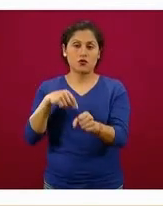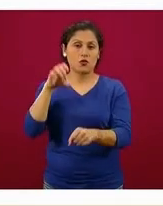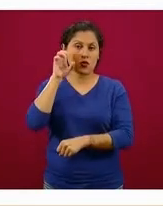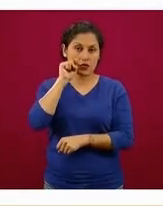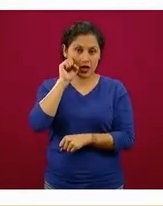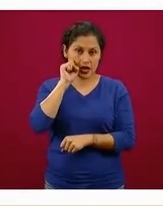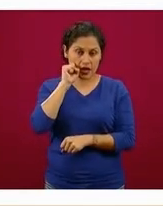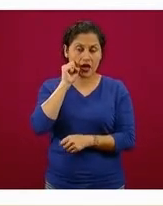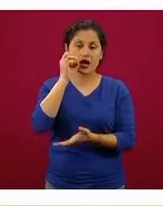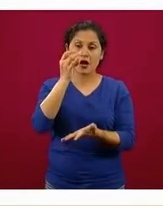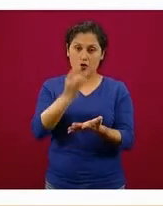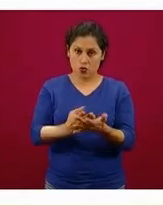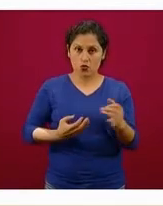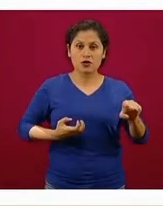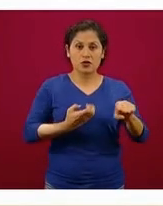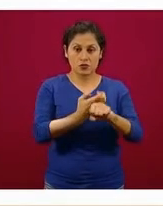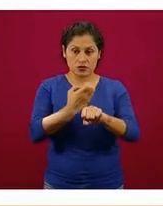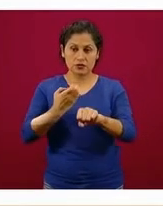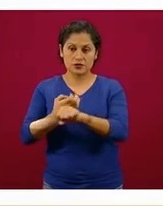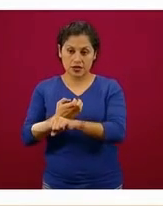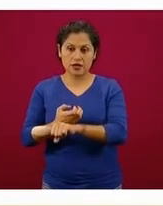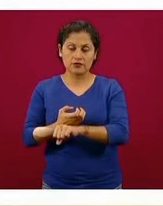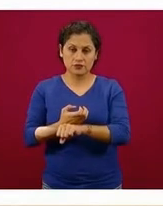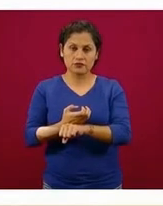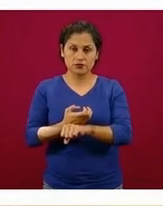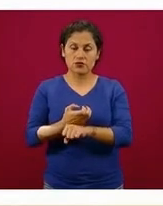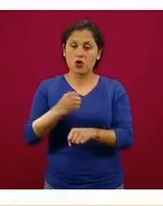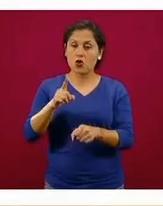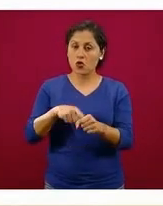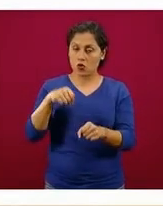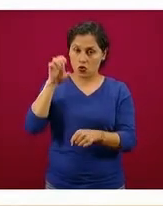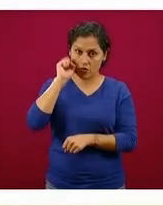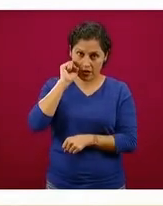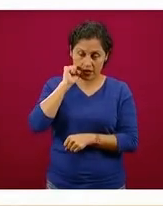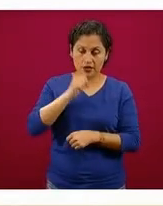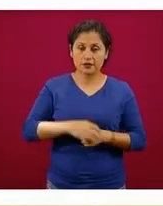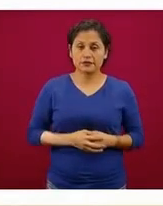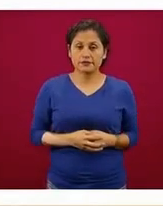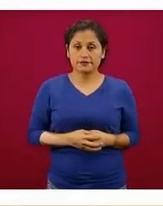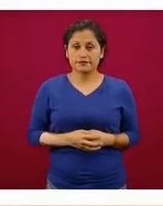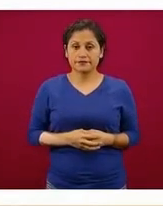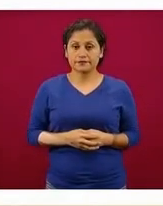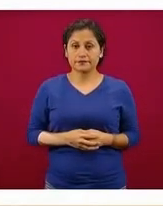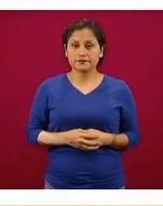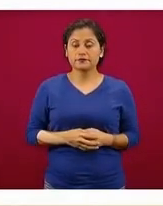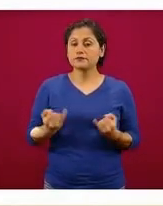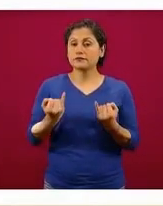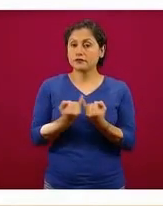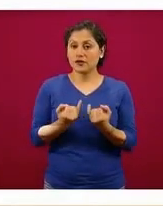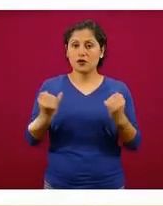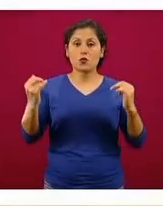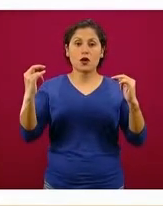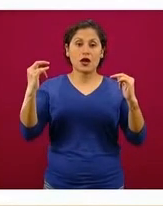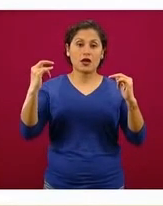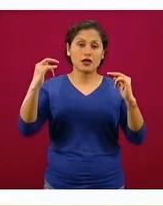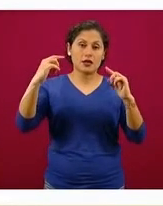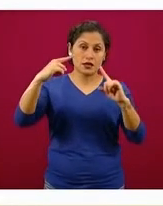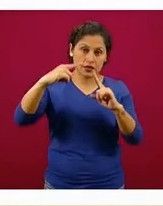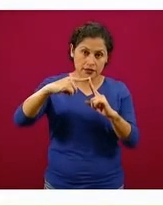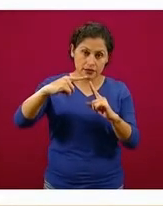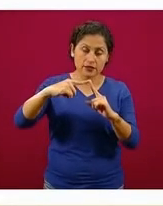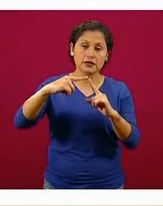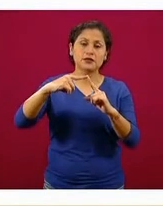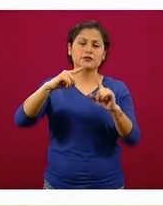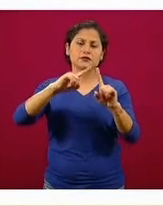federativas, 16 de 32 que pasan a Naranja. Lo mismo los centros religiosos, iglesias, templos,